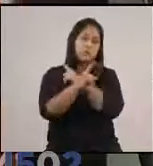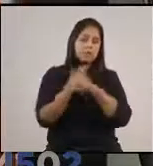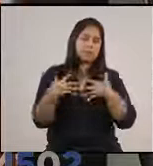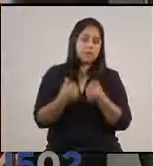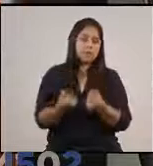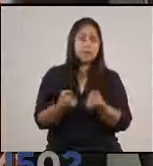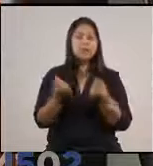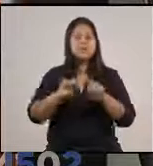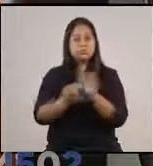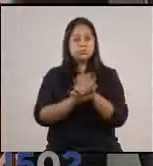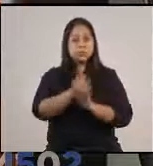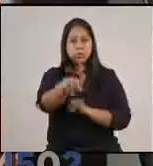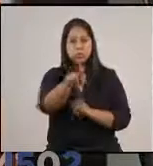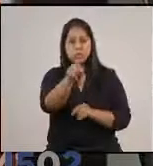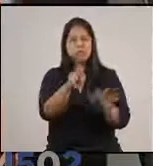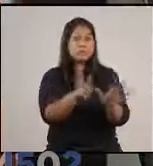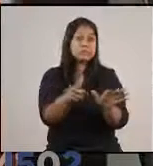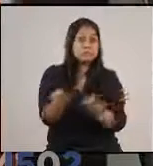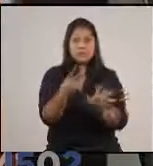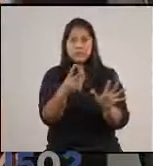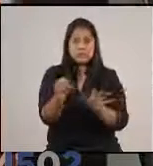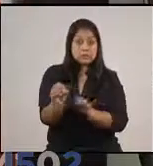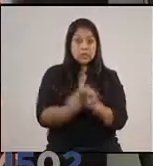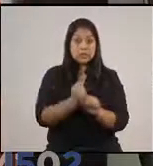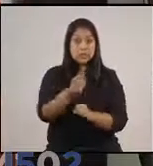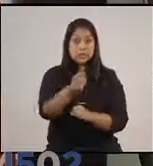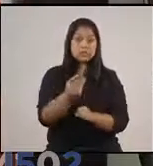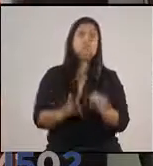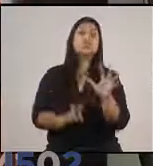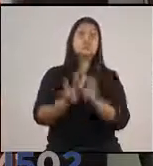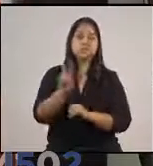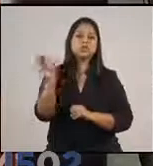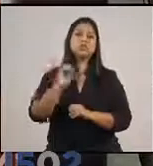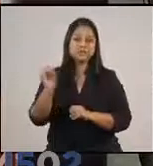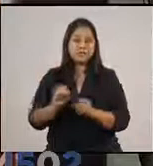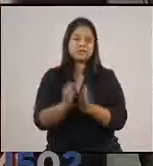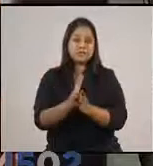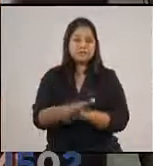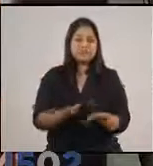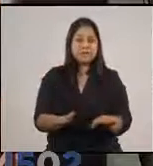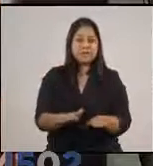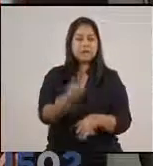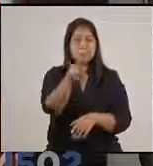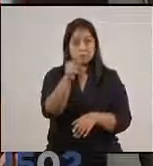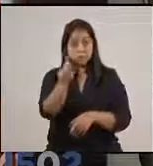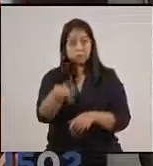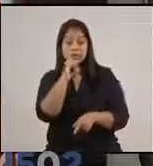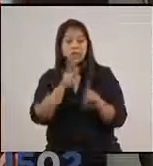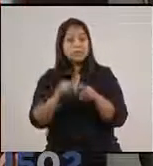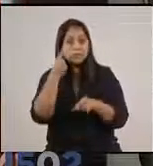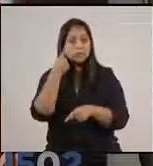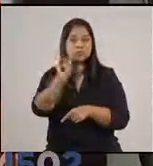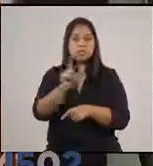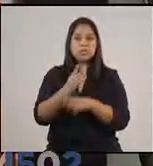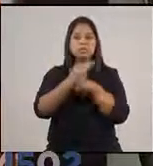tiene entre 60 y 70 años, el riesgo de morir es del 12%. Por eso no vamos a dejar de tomar las medidas que estén